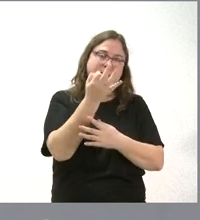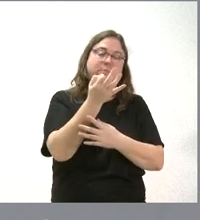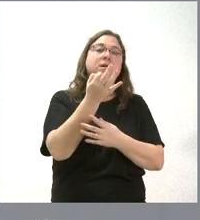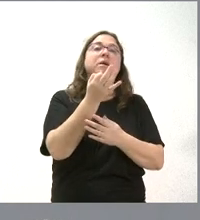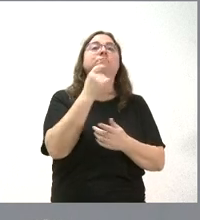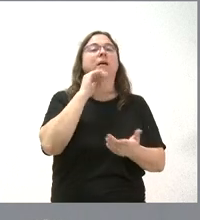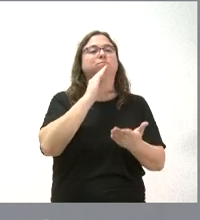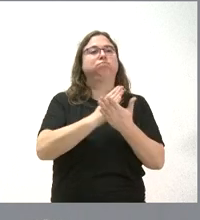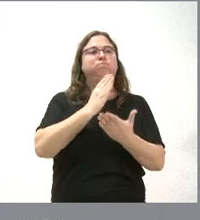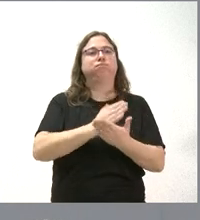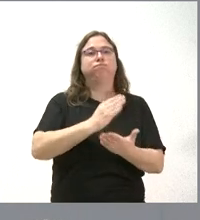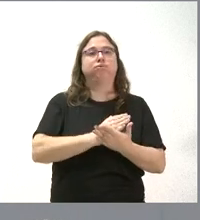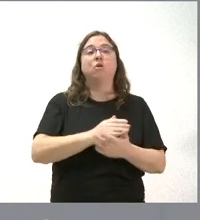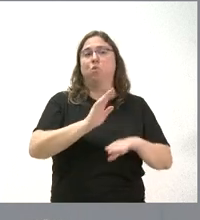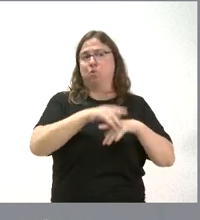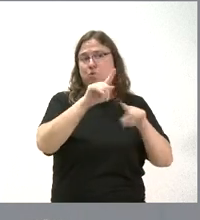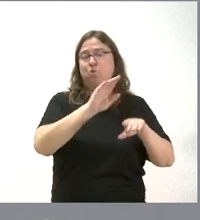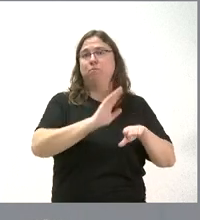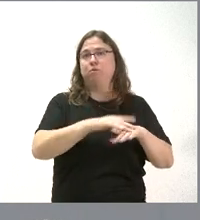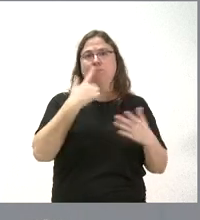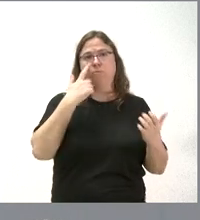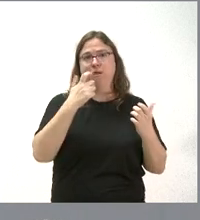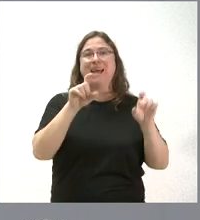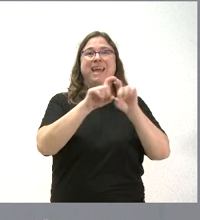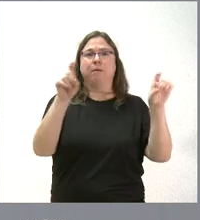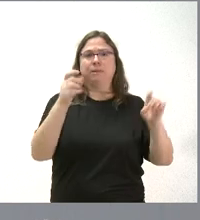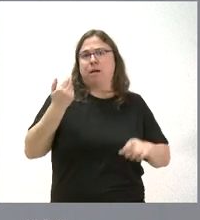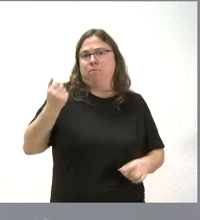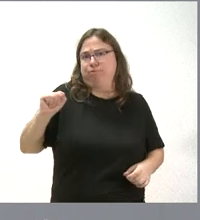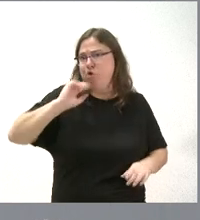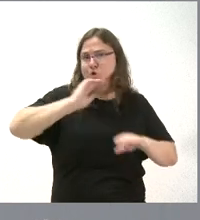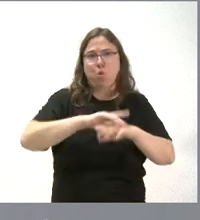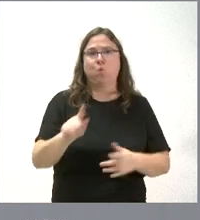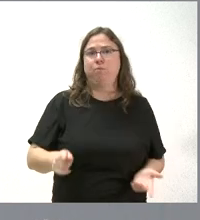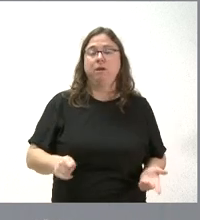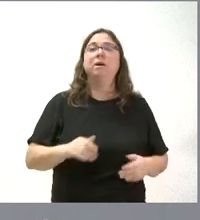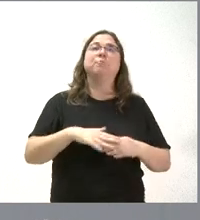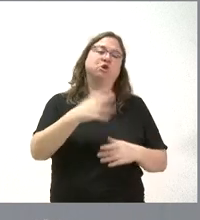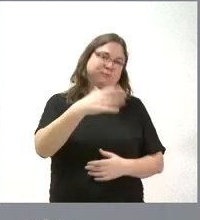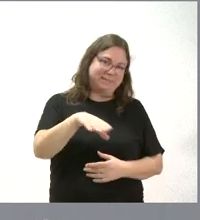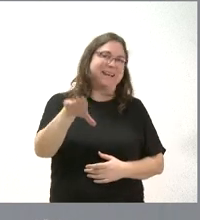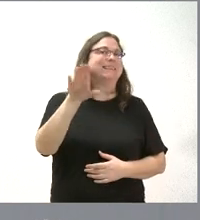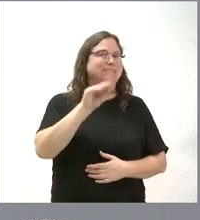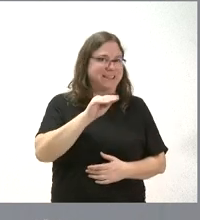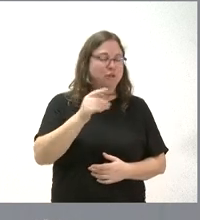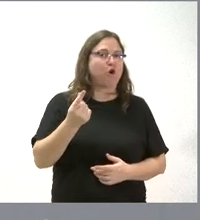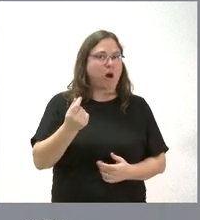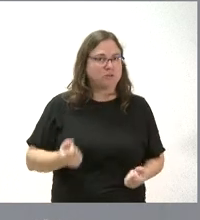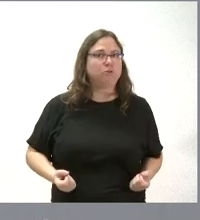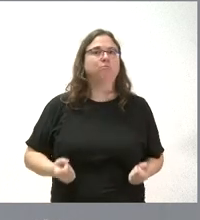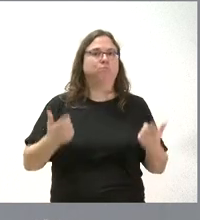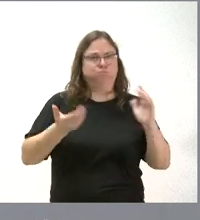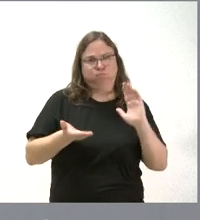penalizaciones que se incurran porque es muy evidente que la empresa ha incumplido porque más allá de que podamos entender que los costes han disparado